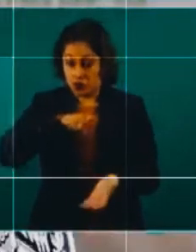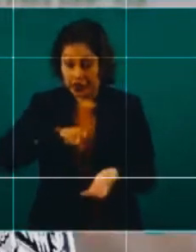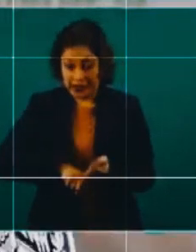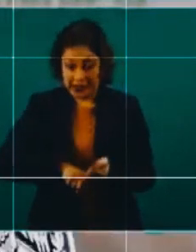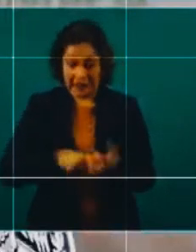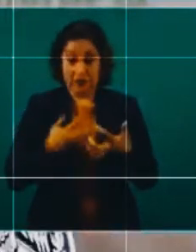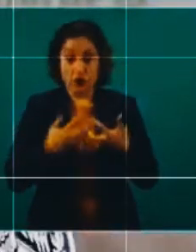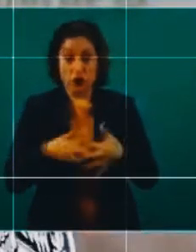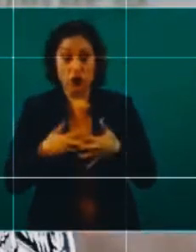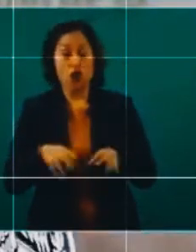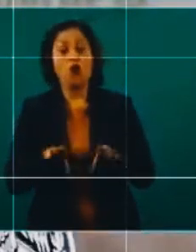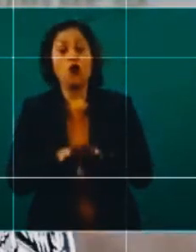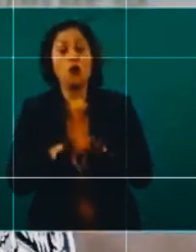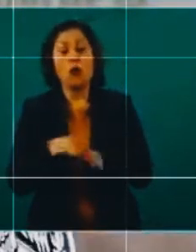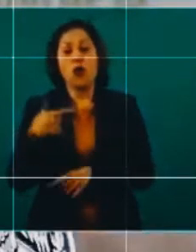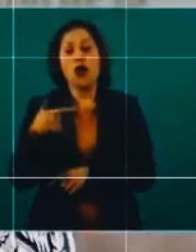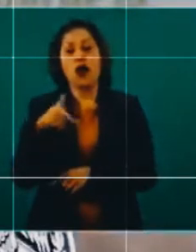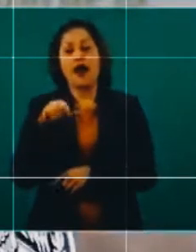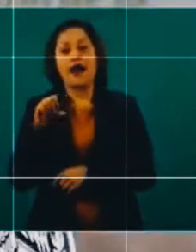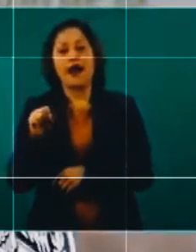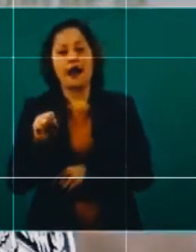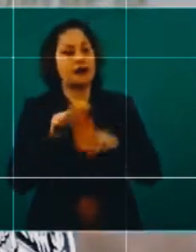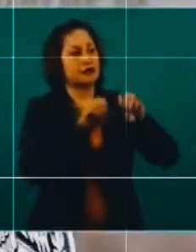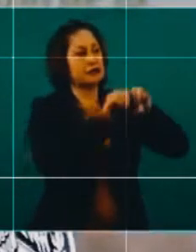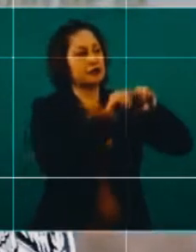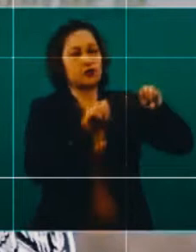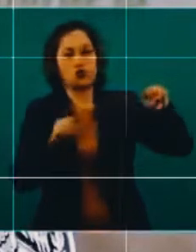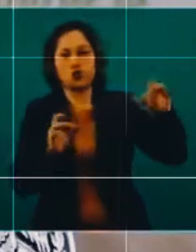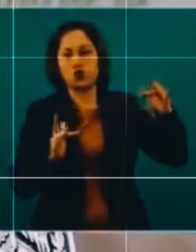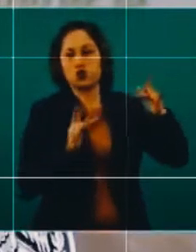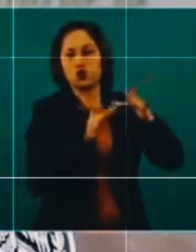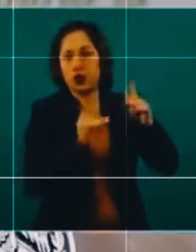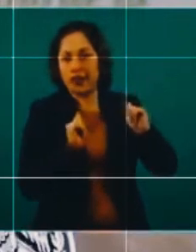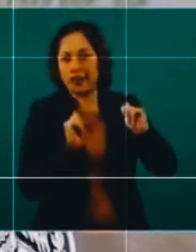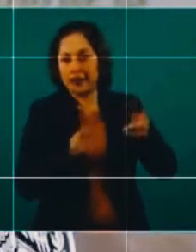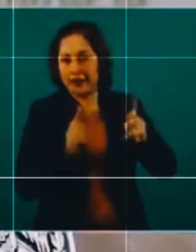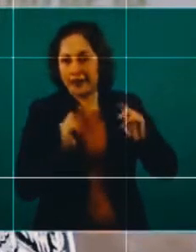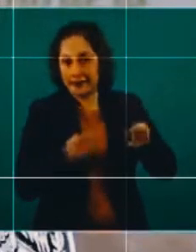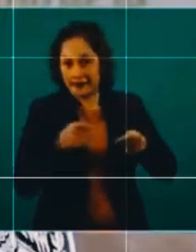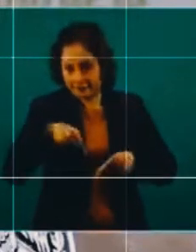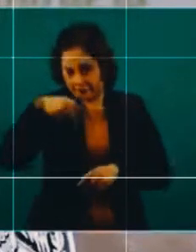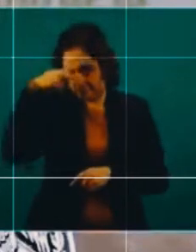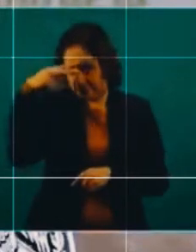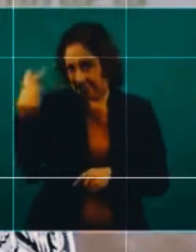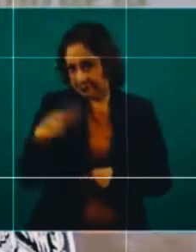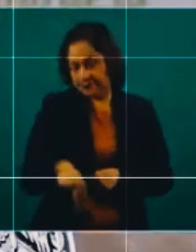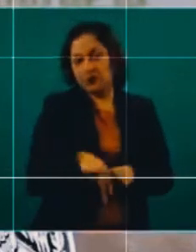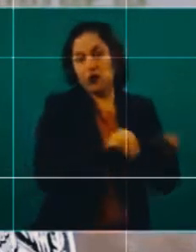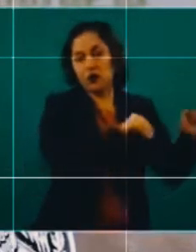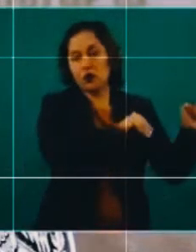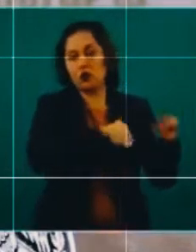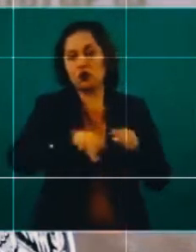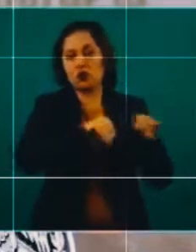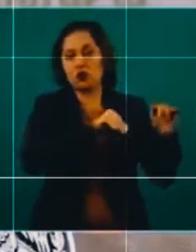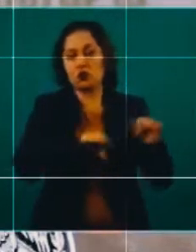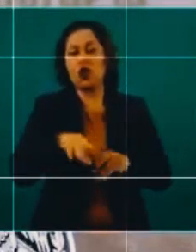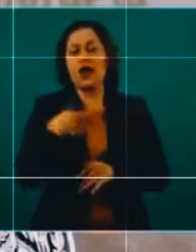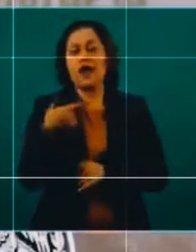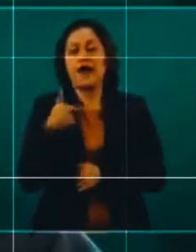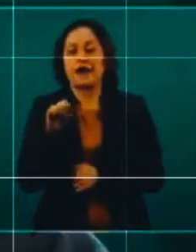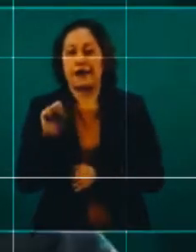de Texas, los famosos gasoductos de los tanto se habló, nos proveen de gas al país.